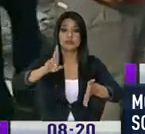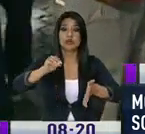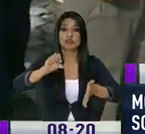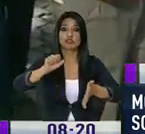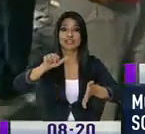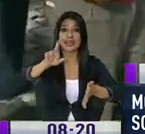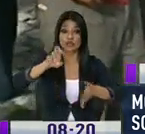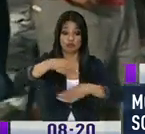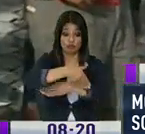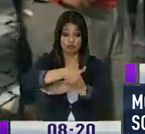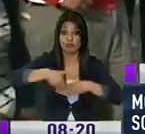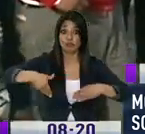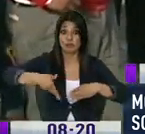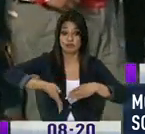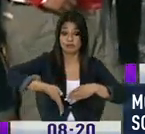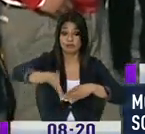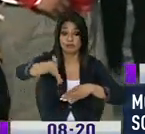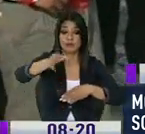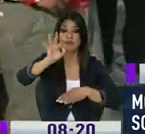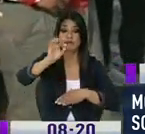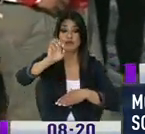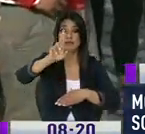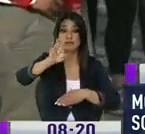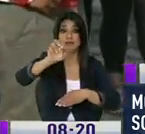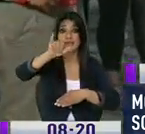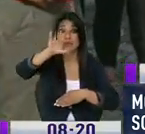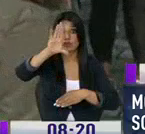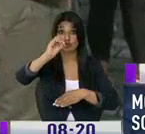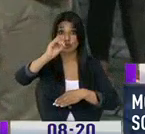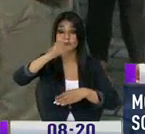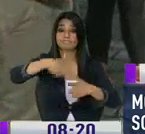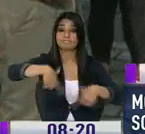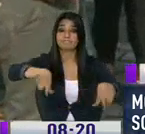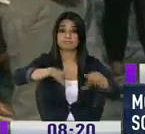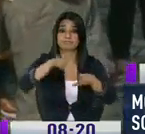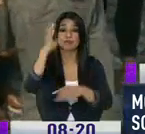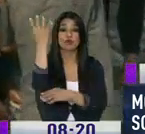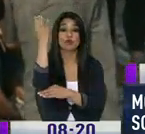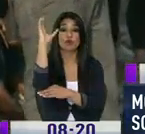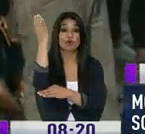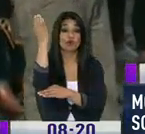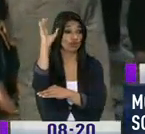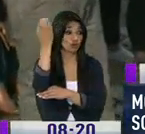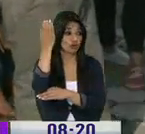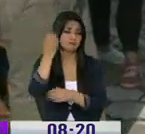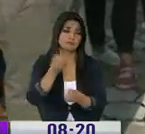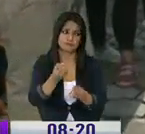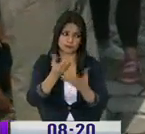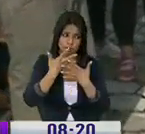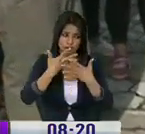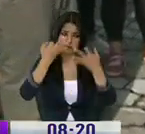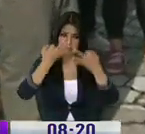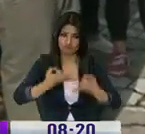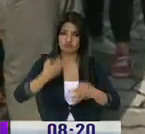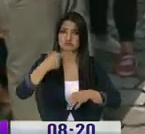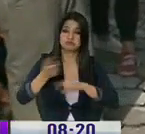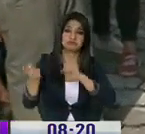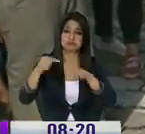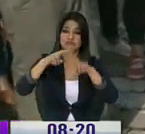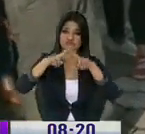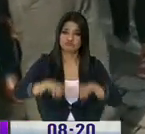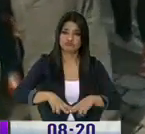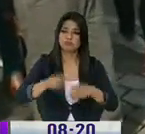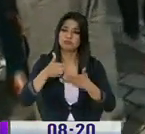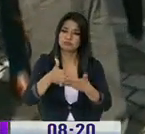Alcázar y esta que es la Federico González Suárez en el sector de Conocoto para que tengan más precisión y puedan venir y revisar y poder